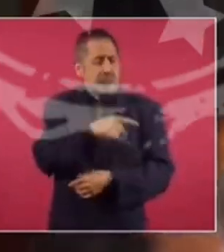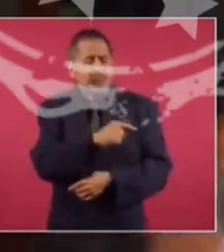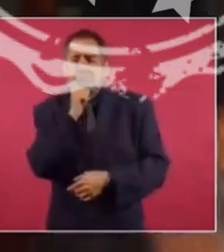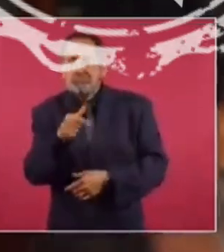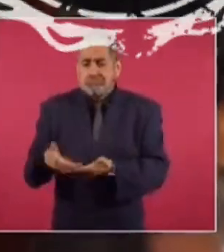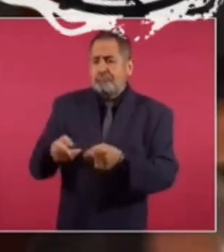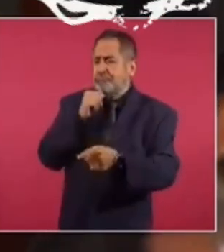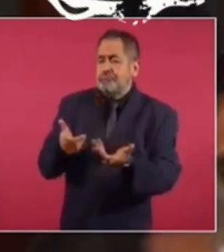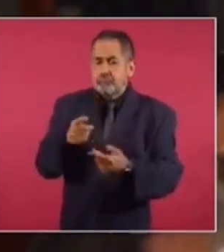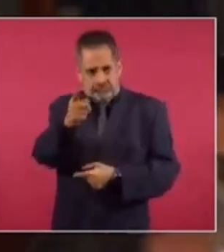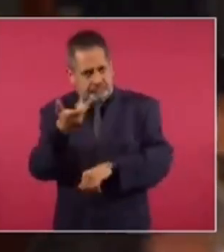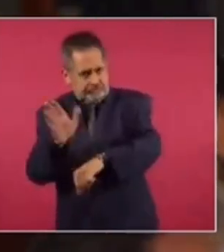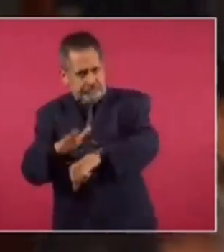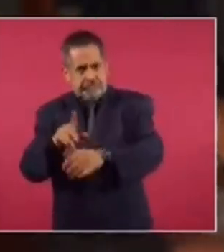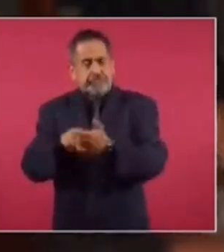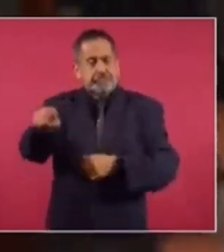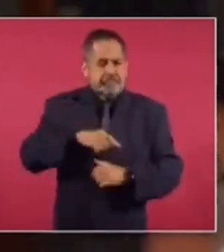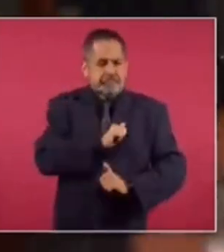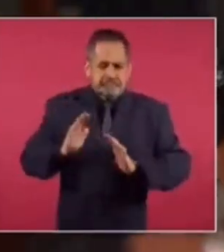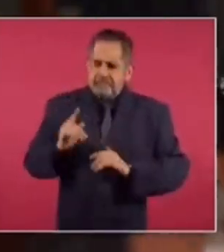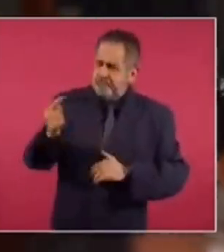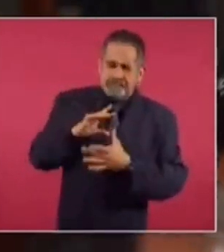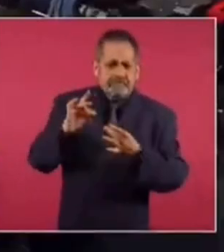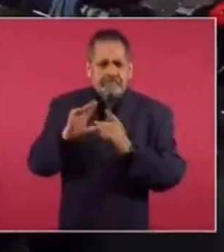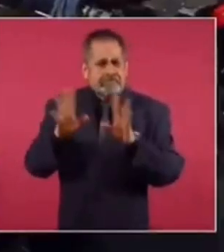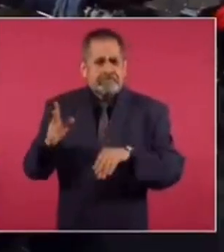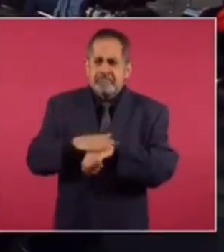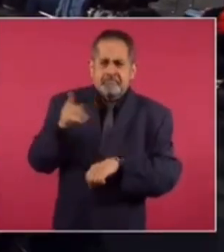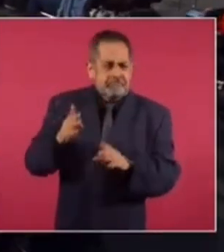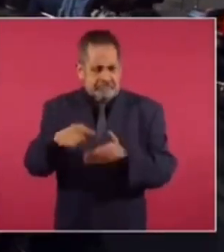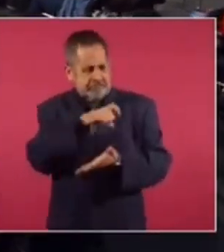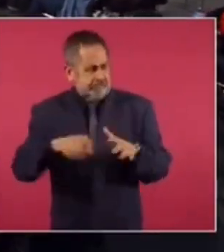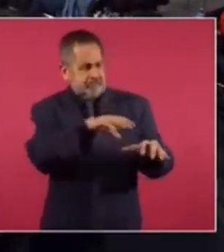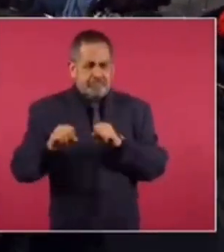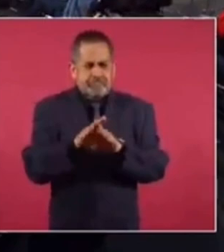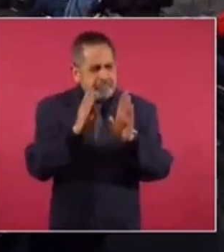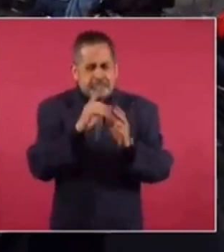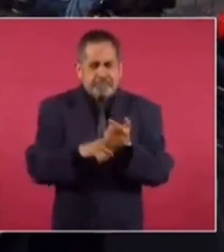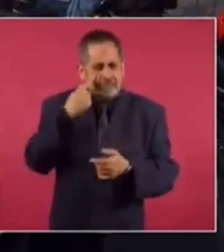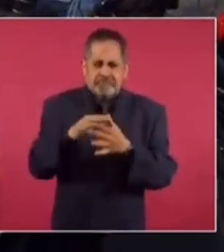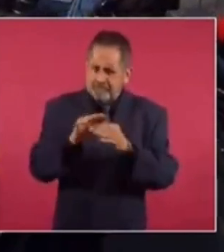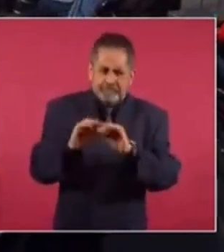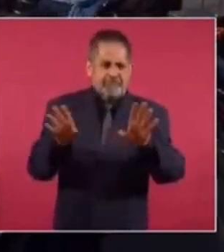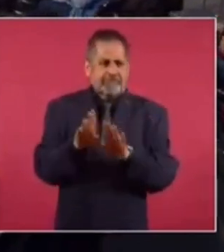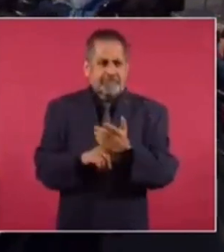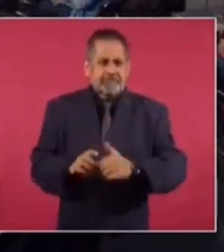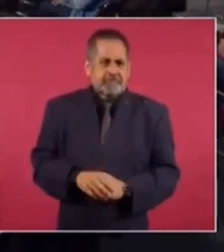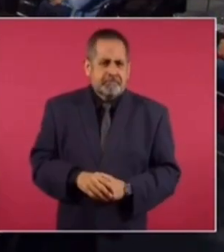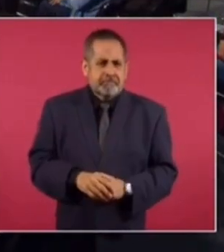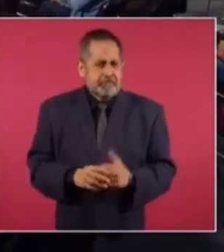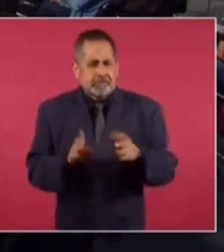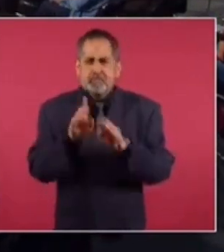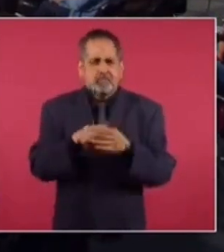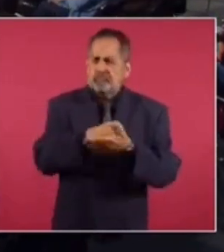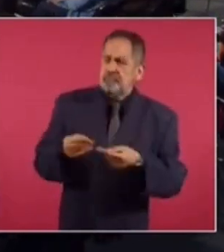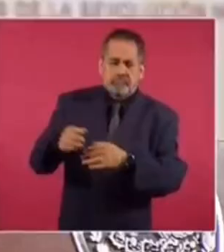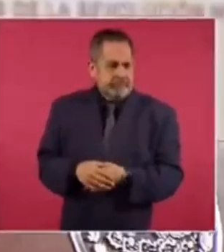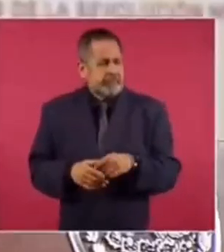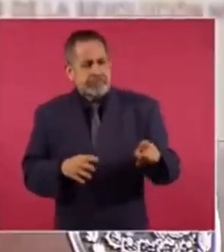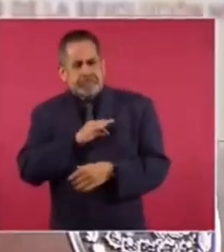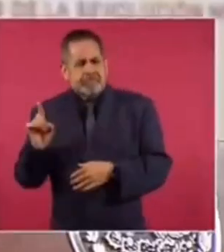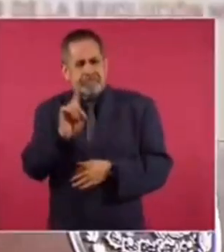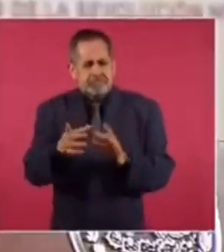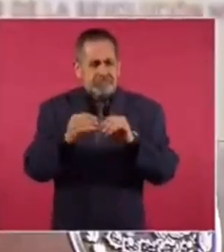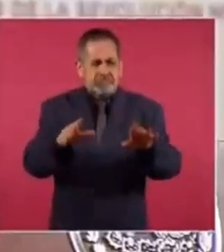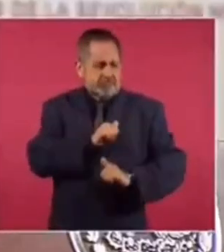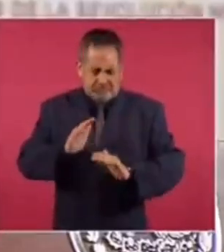¿Usted no llamaría cuentas, digamos, al ejército para que nos explique de qué se trata justamente este contrato de monitoreo remoto comprado a la empresa que vende Pegasus? Después de de dar una